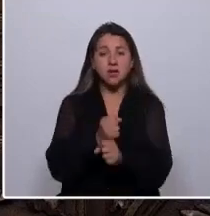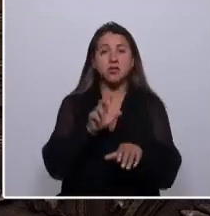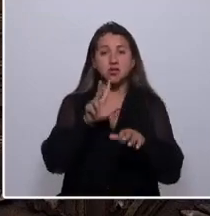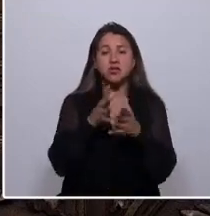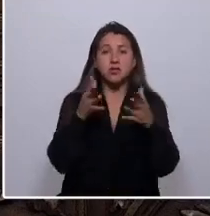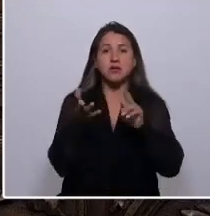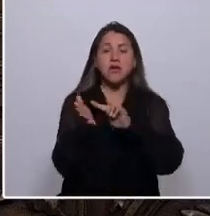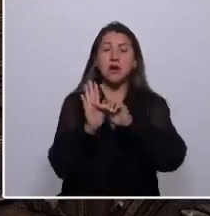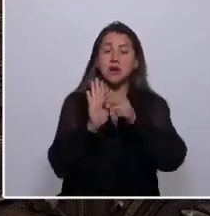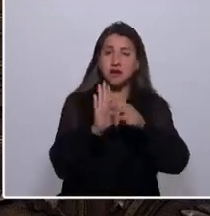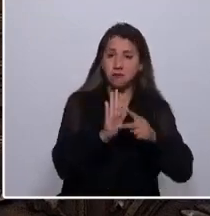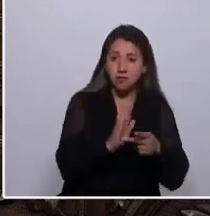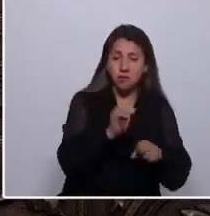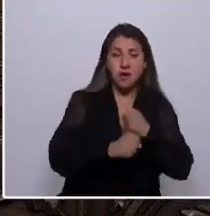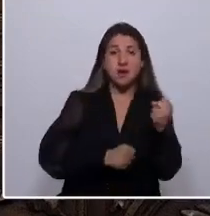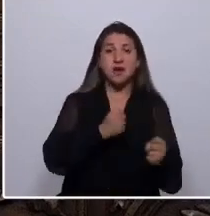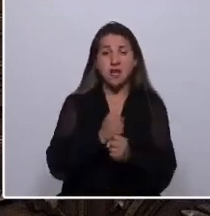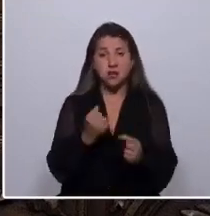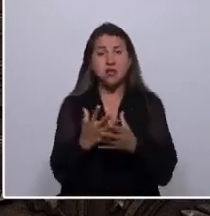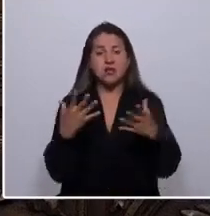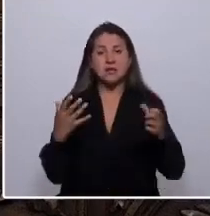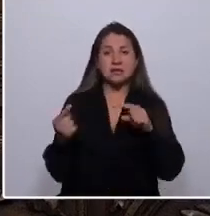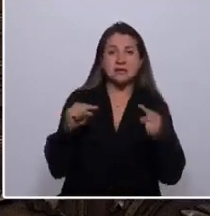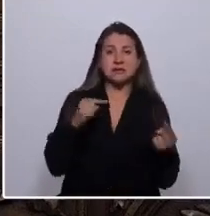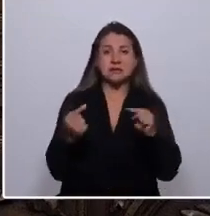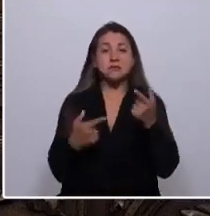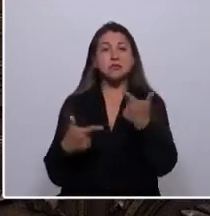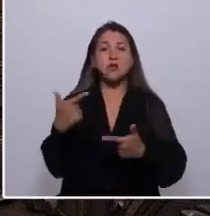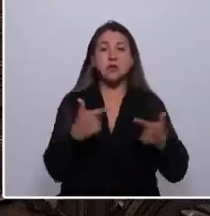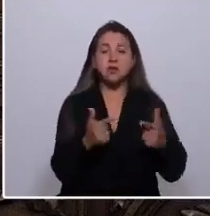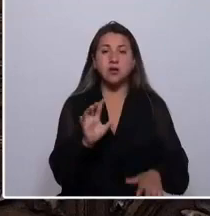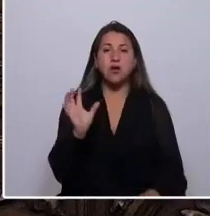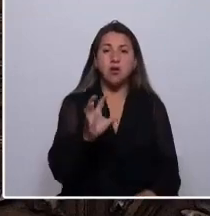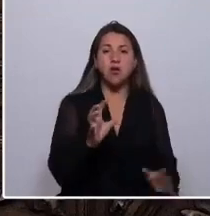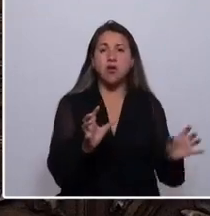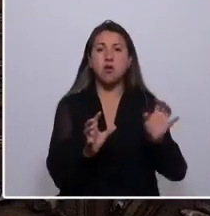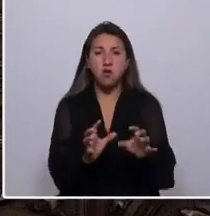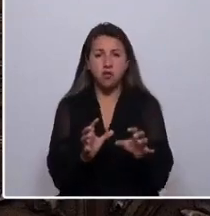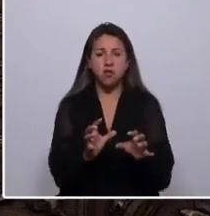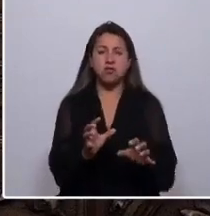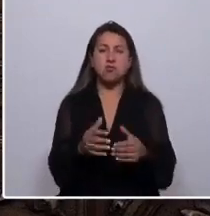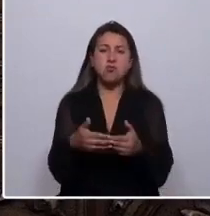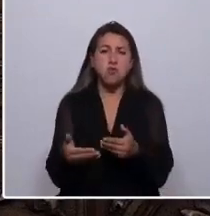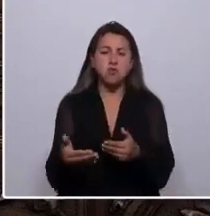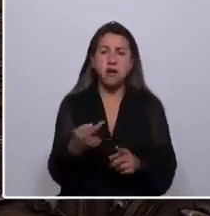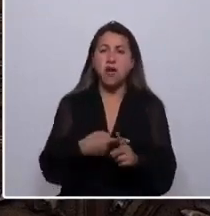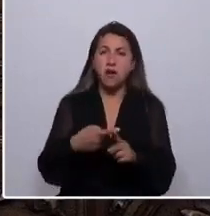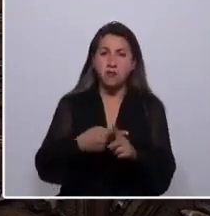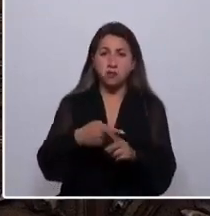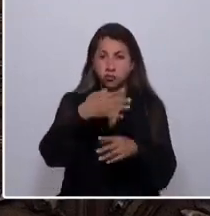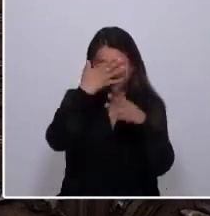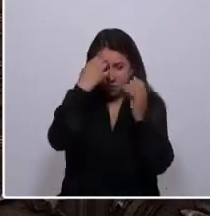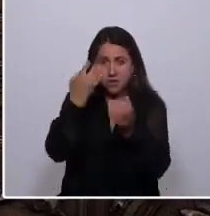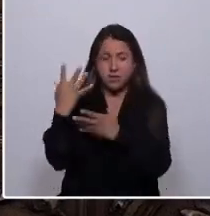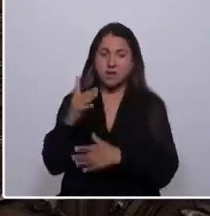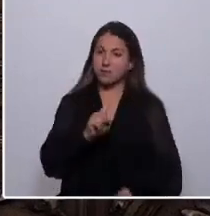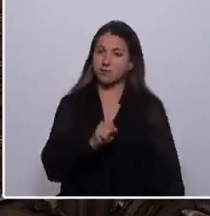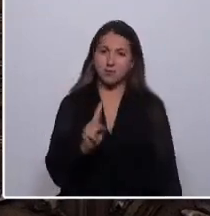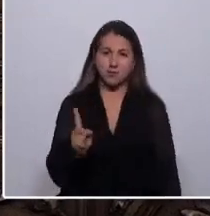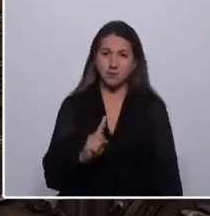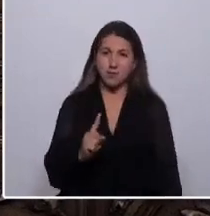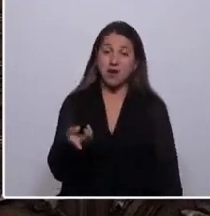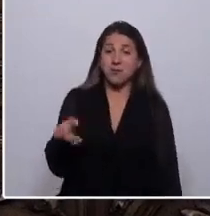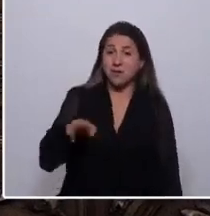reformas, en décadas de gran tensión política, de odios, pasiones y excesos, que no debemos olvidar, ni mucho menos